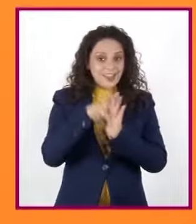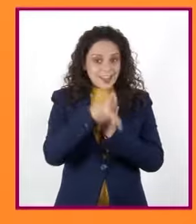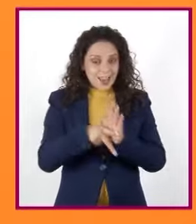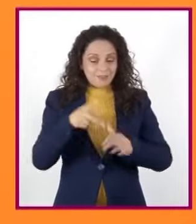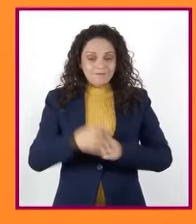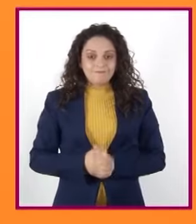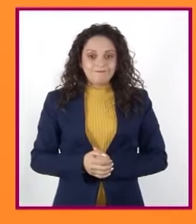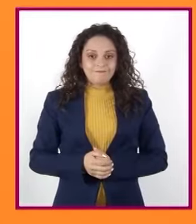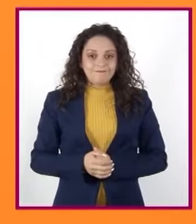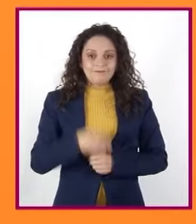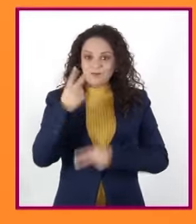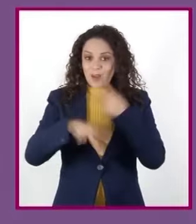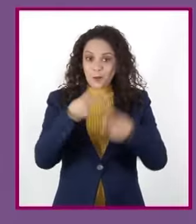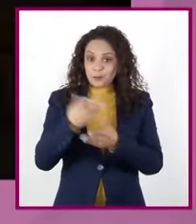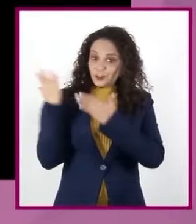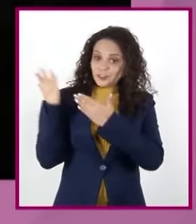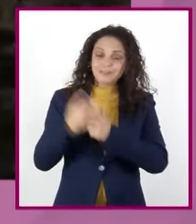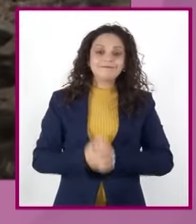¡Adelante!